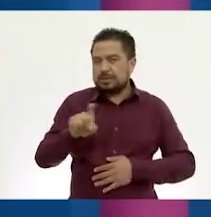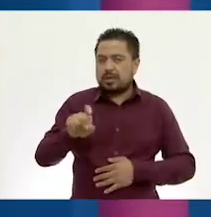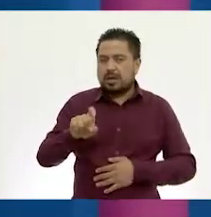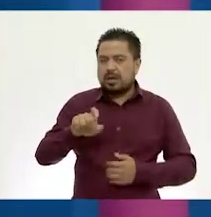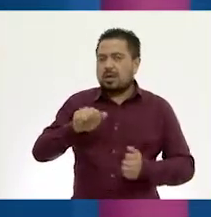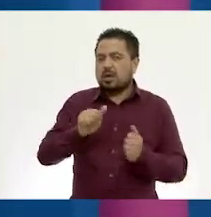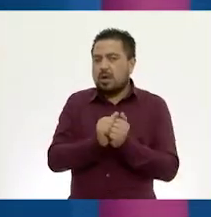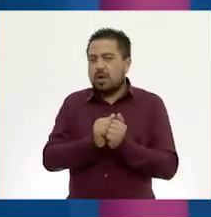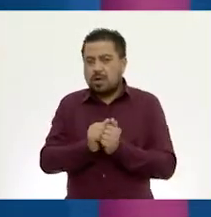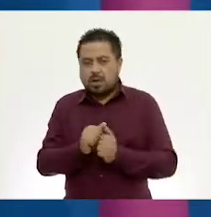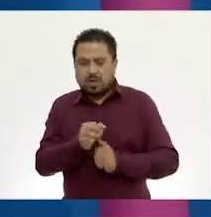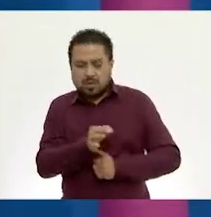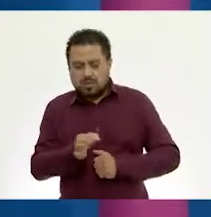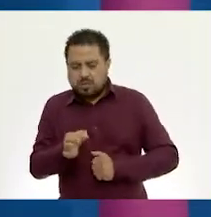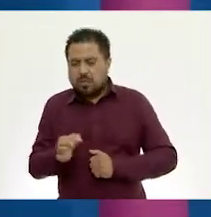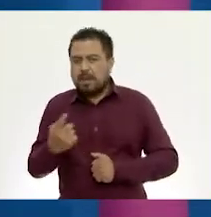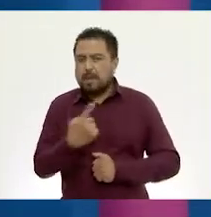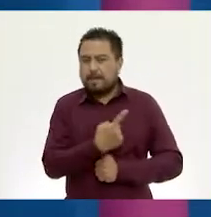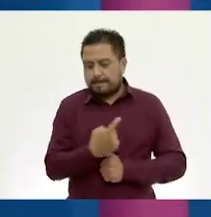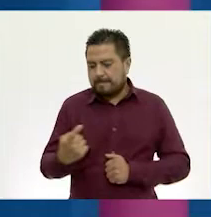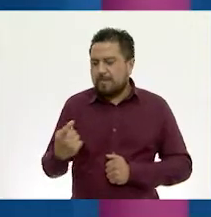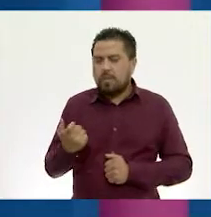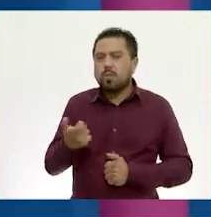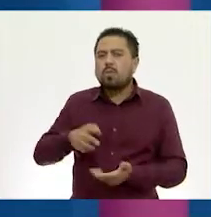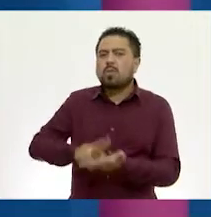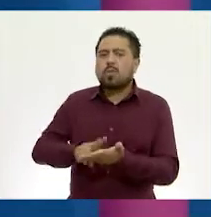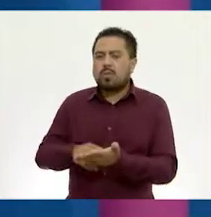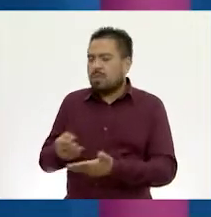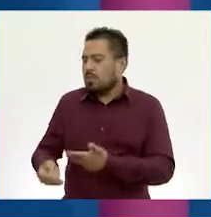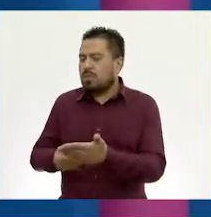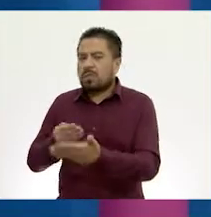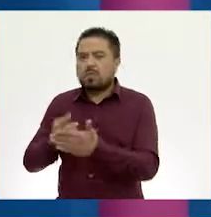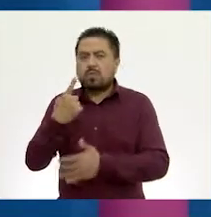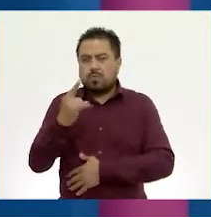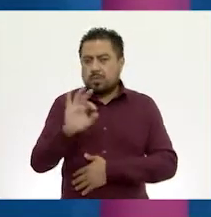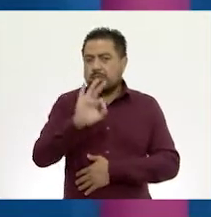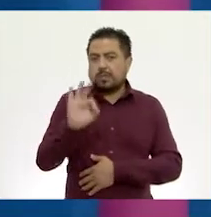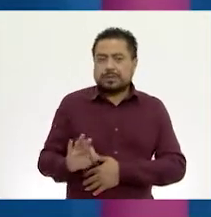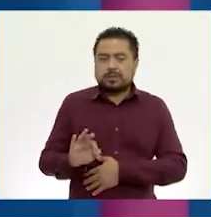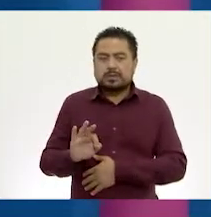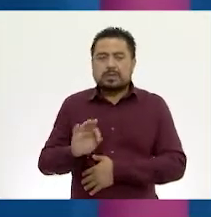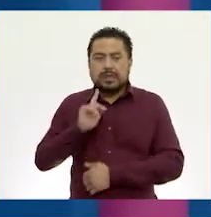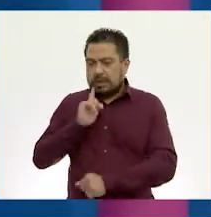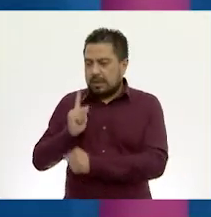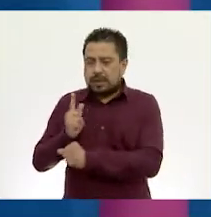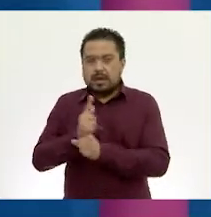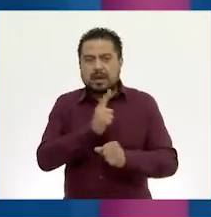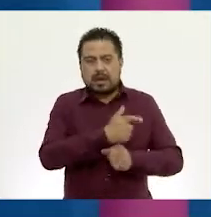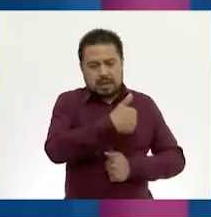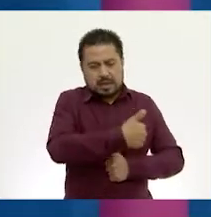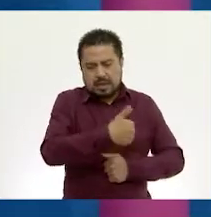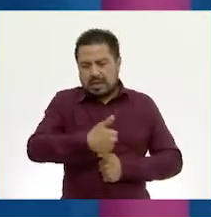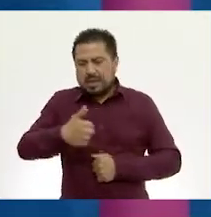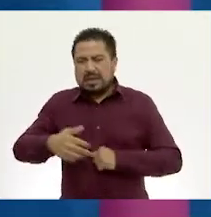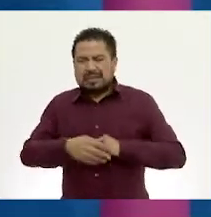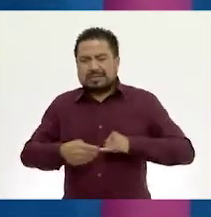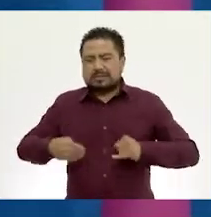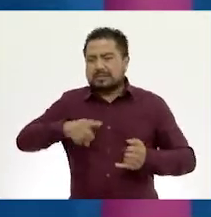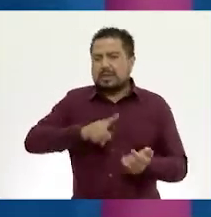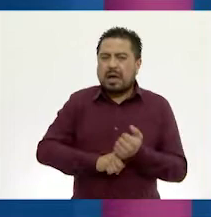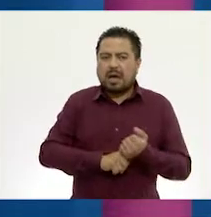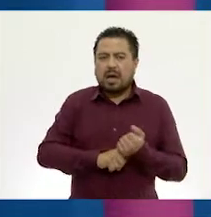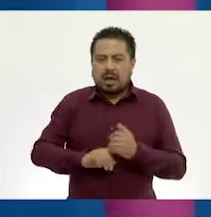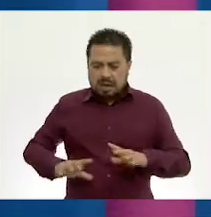monedas de un peso para saber a cuánto equivalía el 1%. Y vimos que cada centésima parte